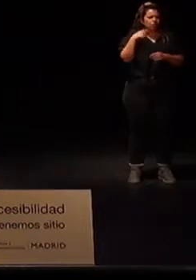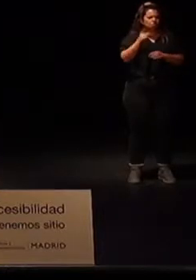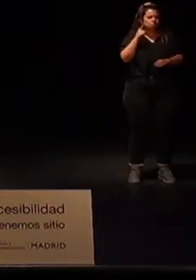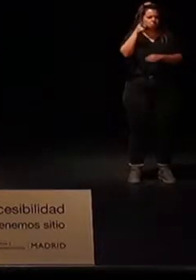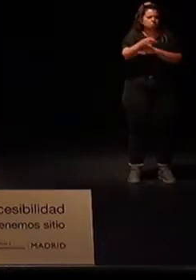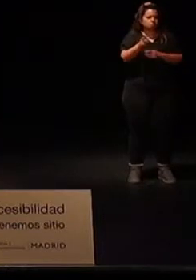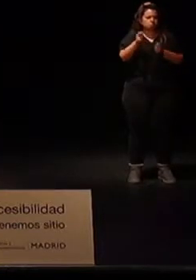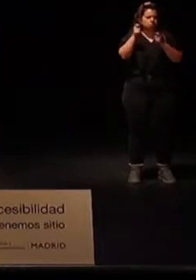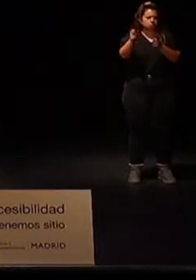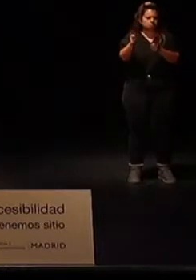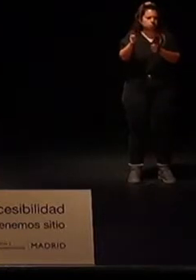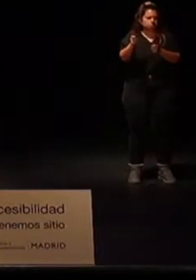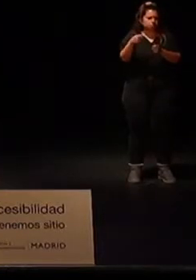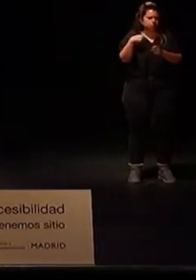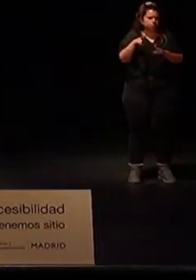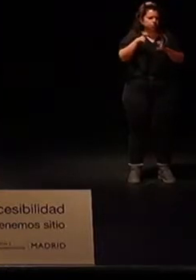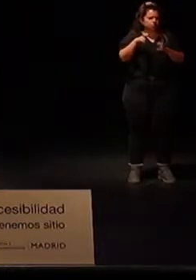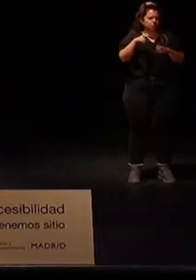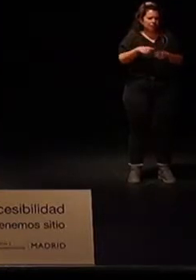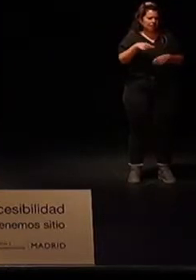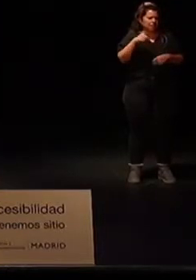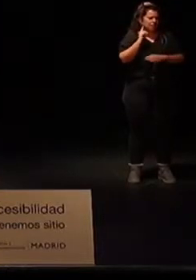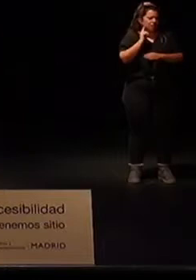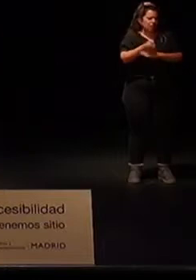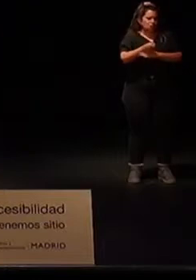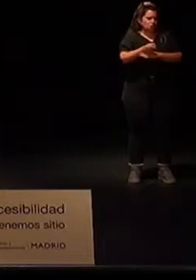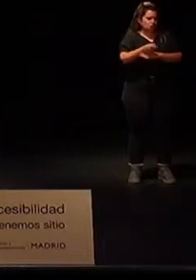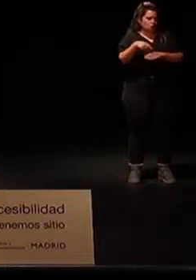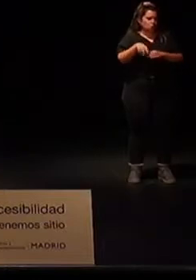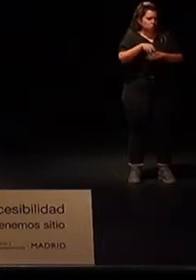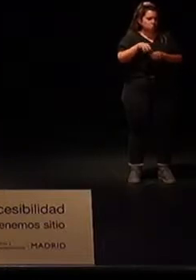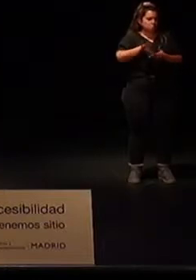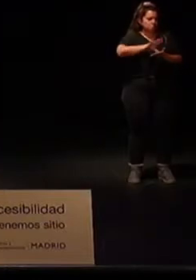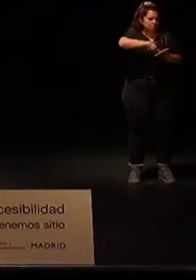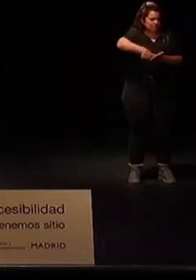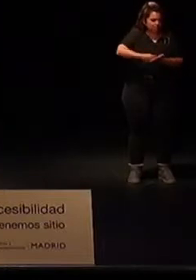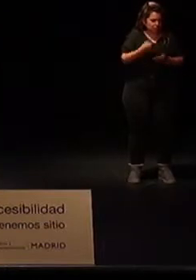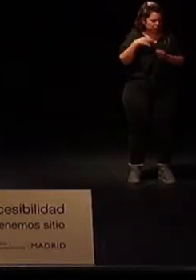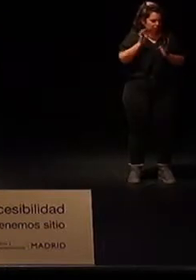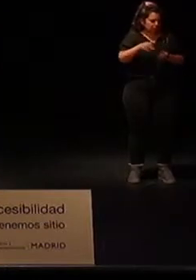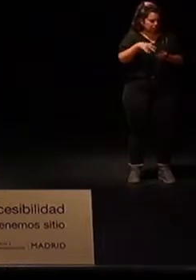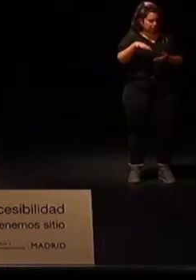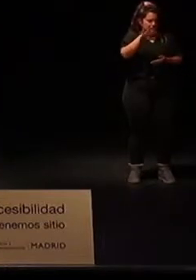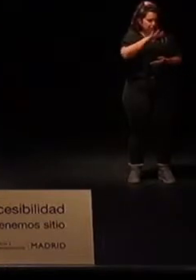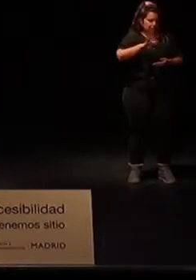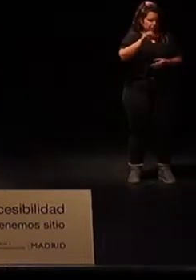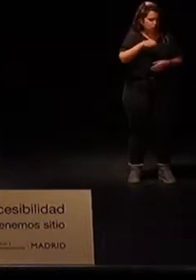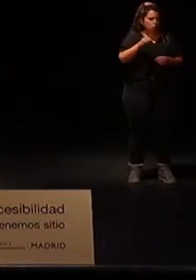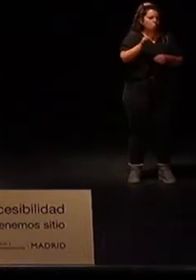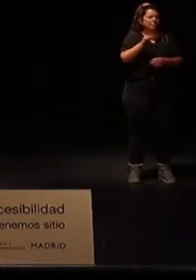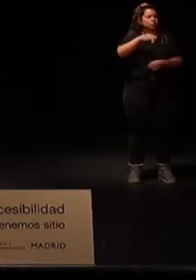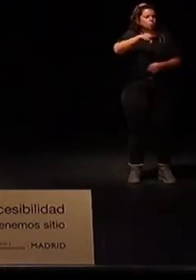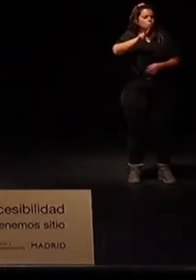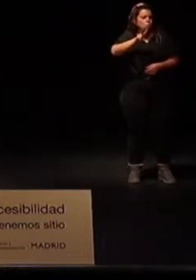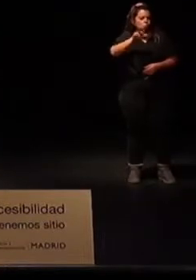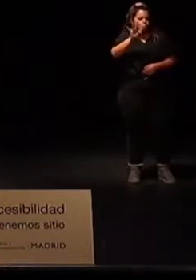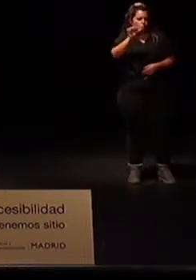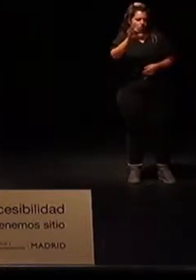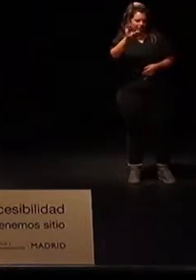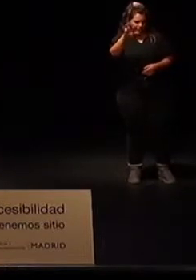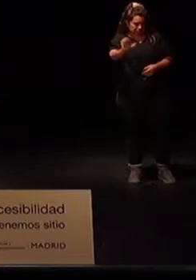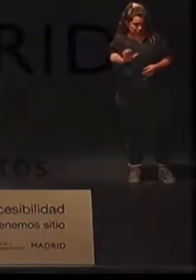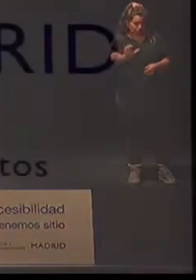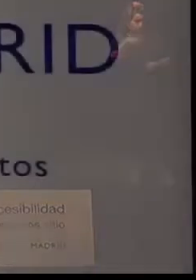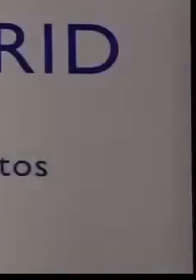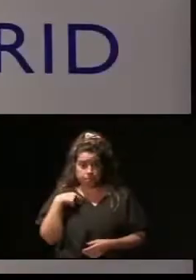Coordinación de la Administración Periférica del Estado y en 2016 director general de MUFACE. Actualmente, como les